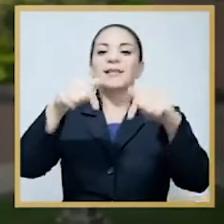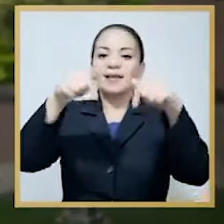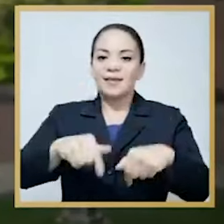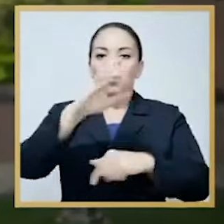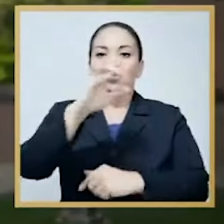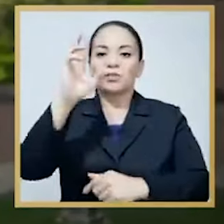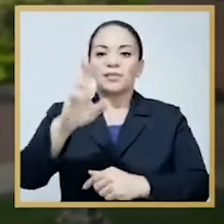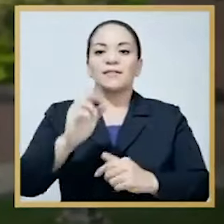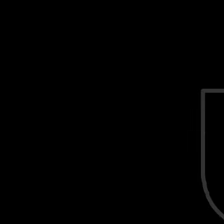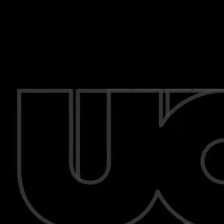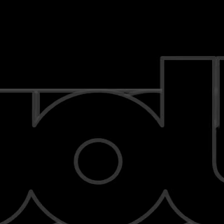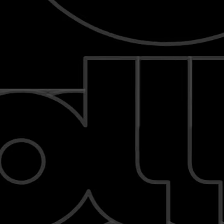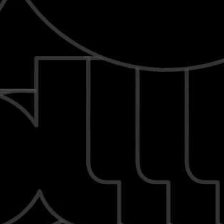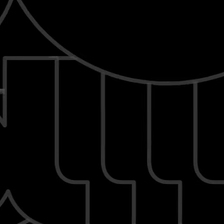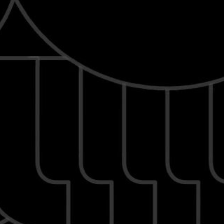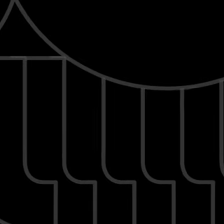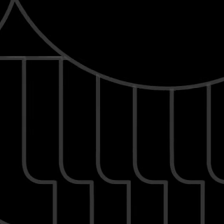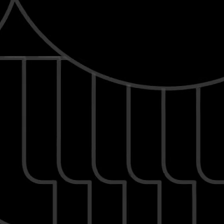costarricense.